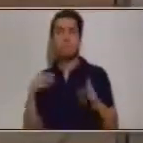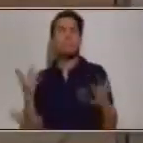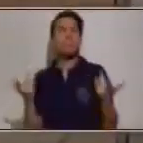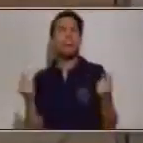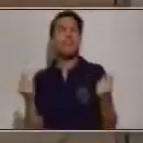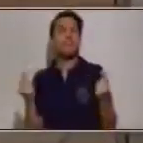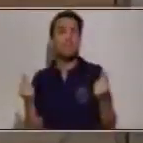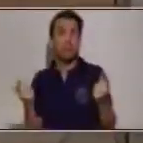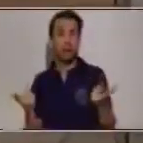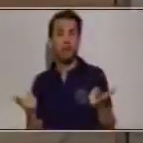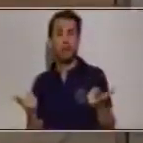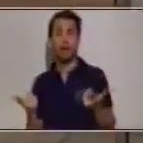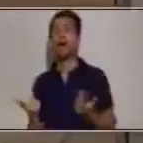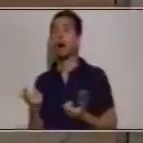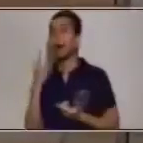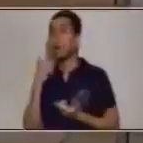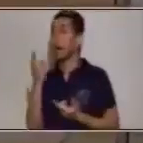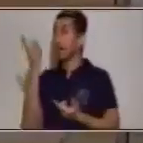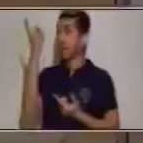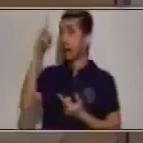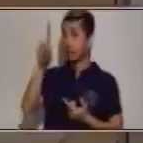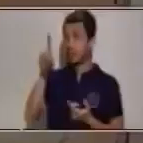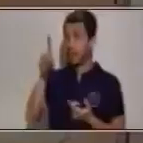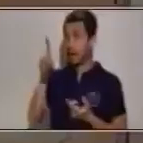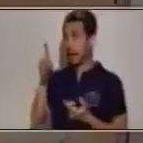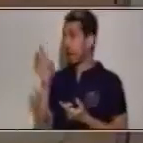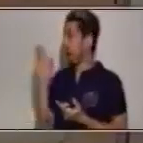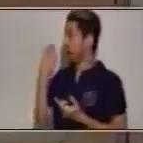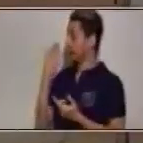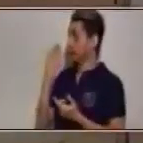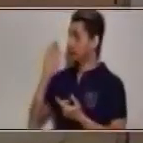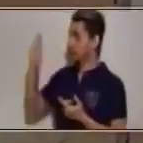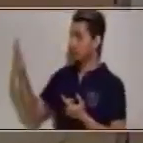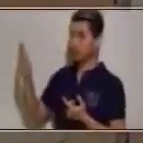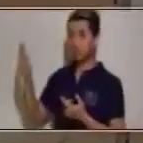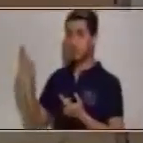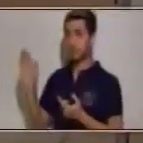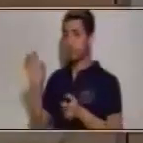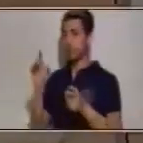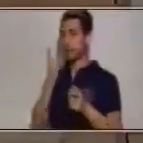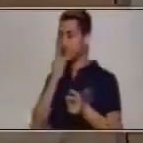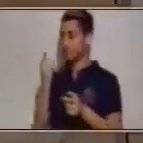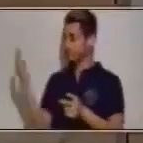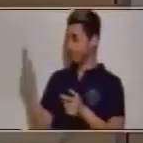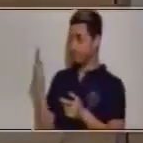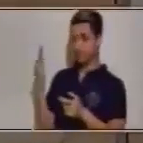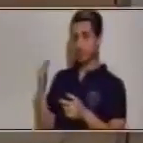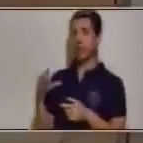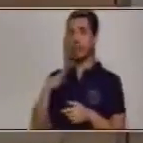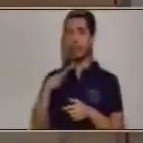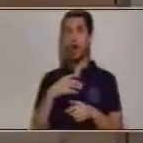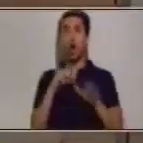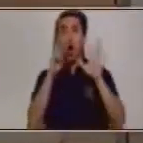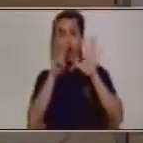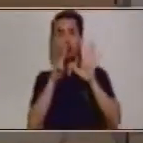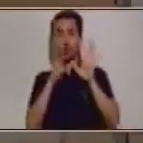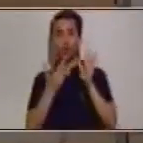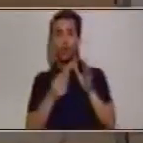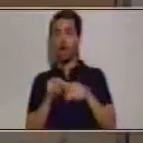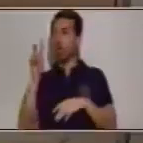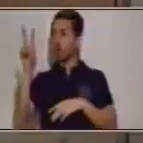debo hacer? Como en el lado de las decenas, el lado de las decenas, yo tengo ocho arriba del lado del minuendo,